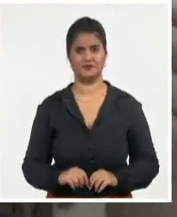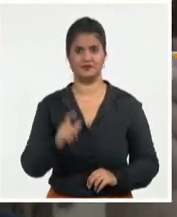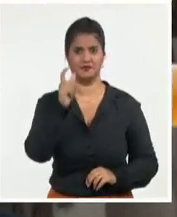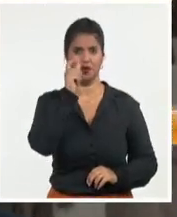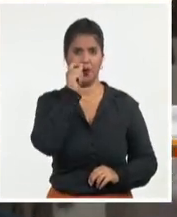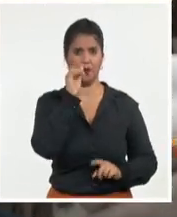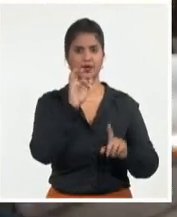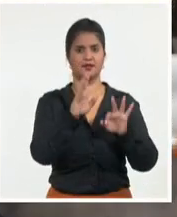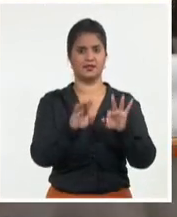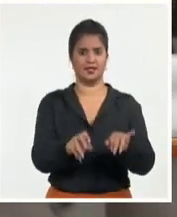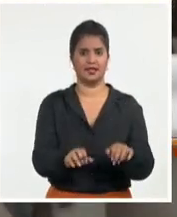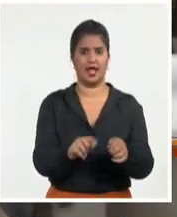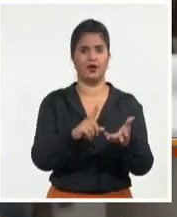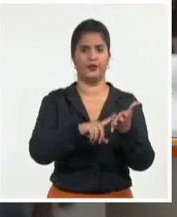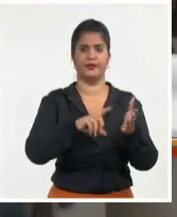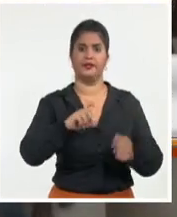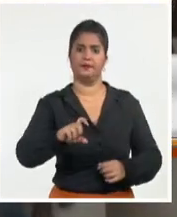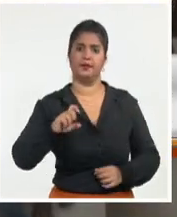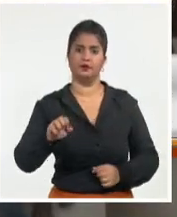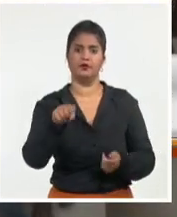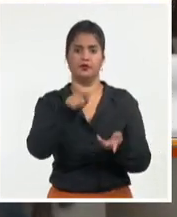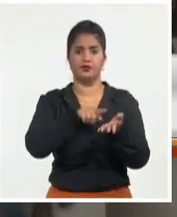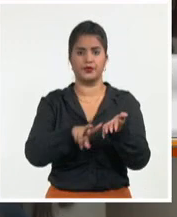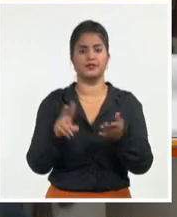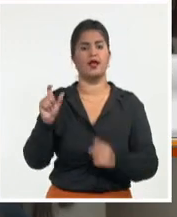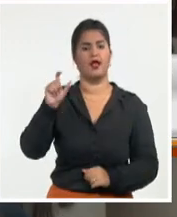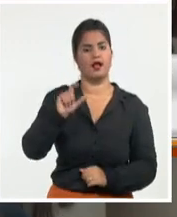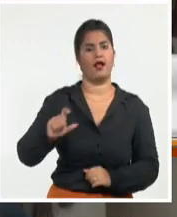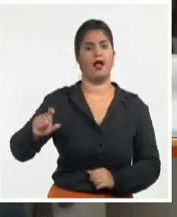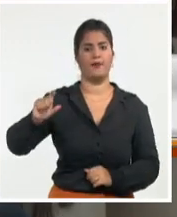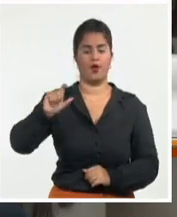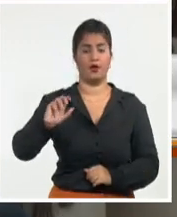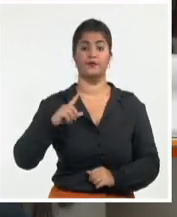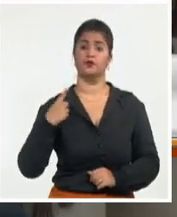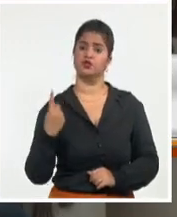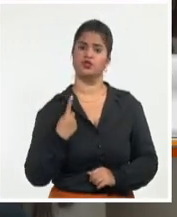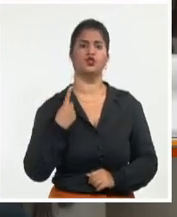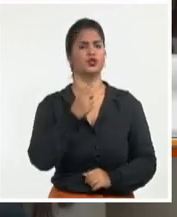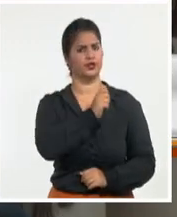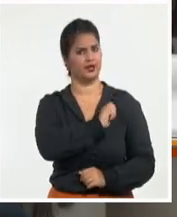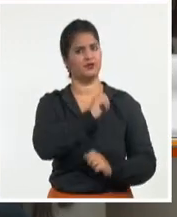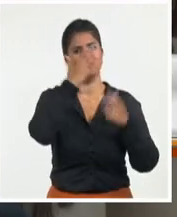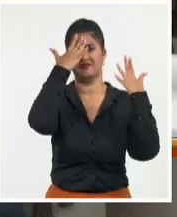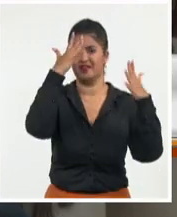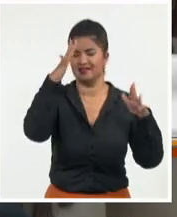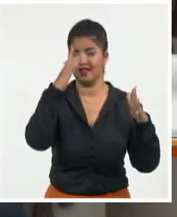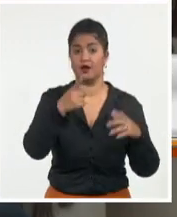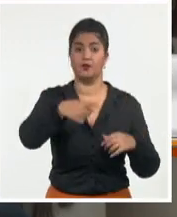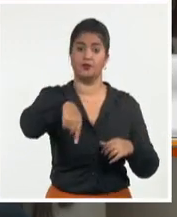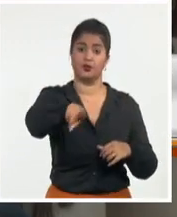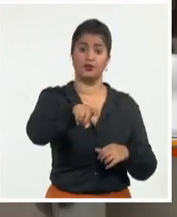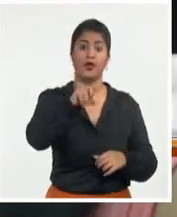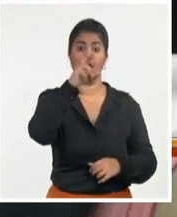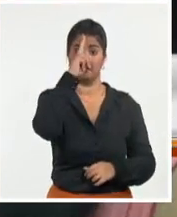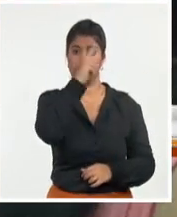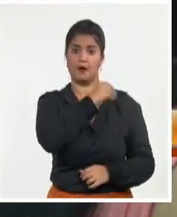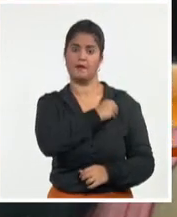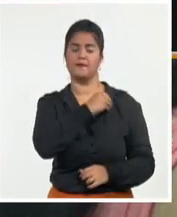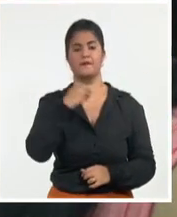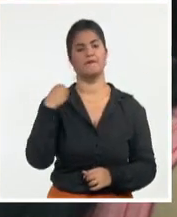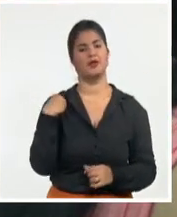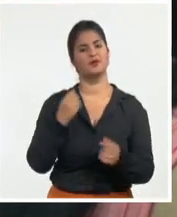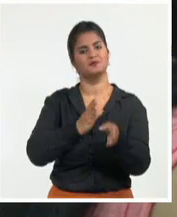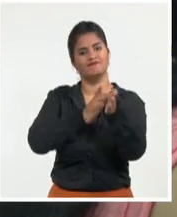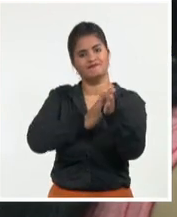nuestra felicitación, el respeto que se dio por ustedes, por la disciplina que han mantenido, cómo han sido